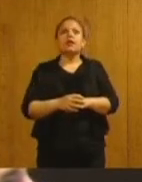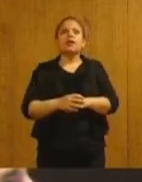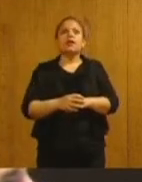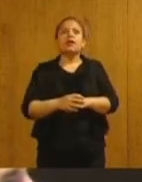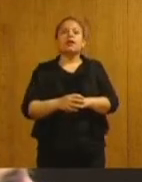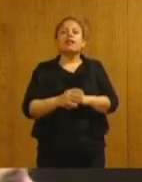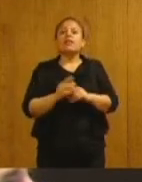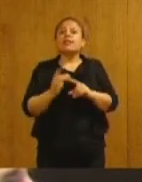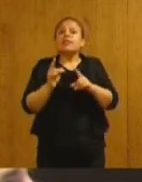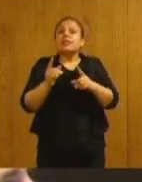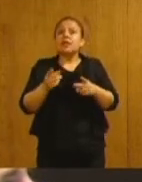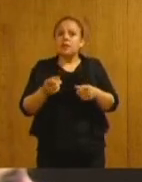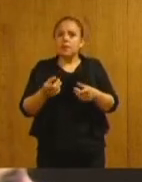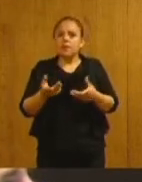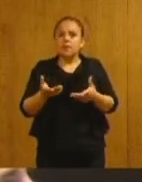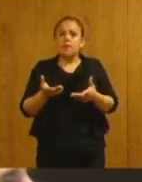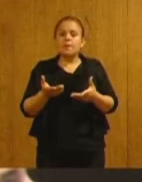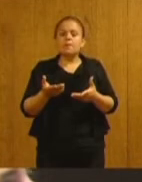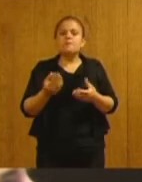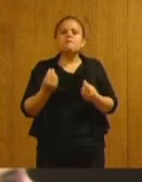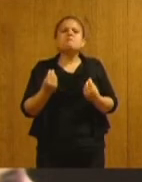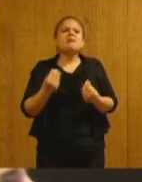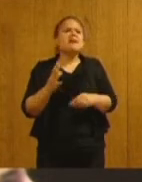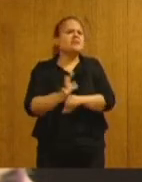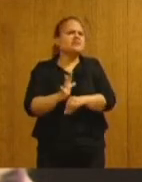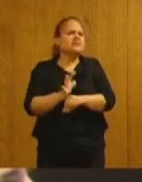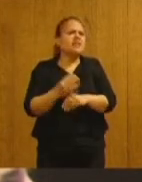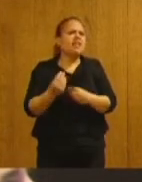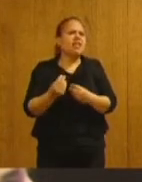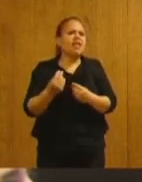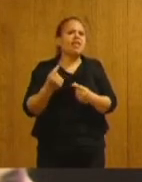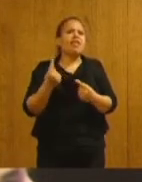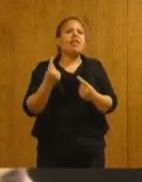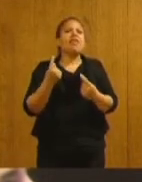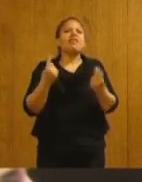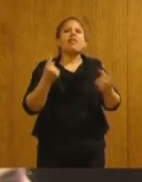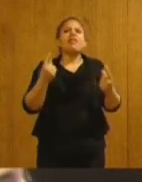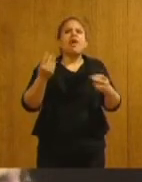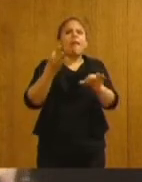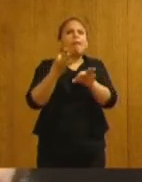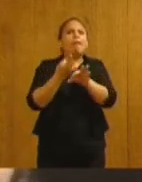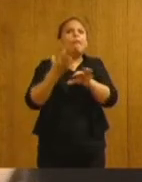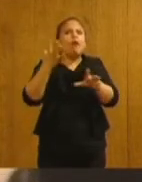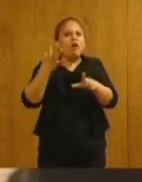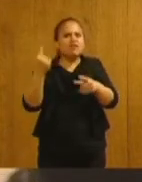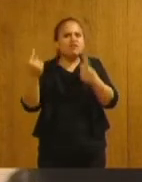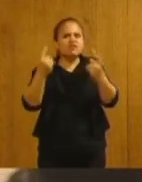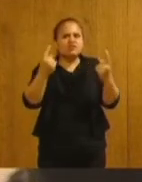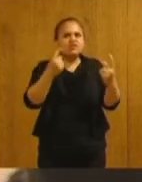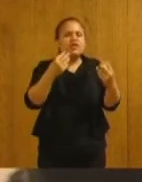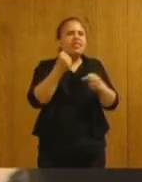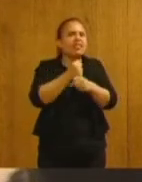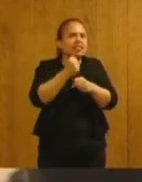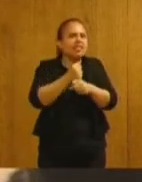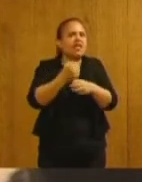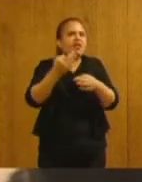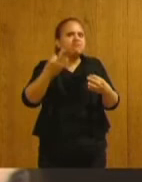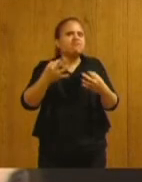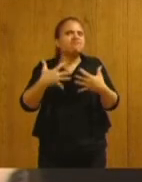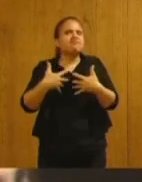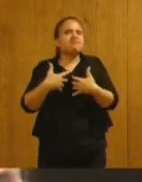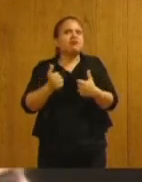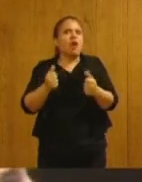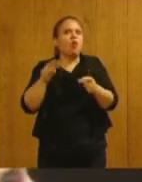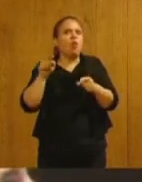cortó. Además, tiene que ver con nuestros profesionales, trabajadores y trabajadoras de la